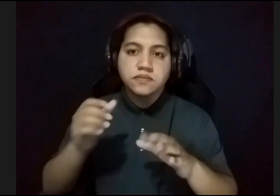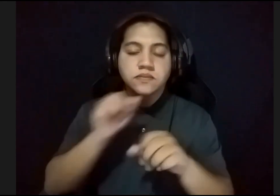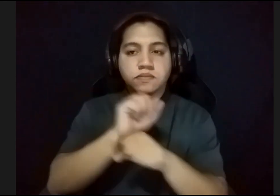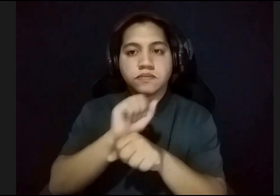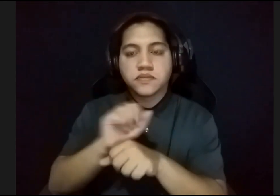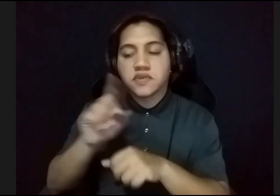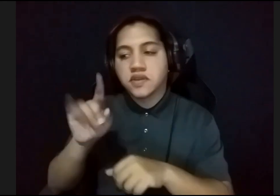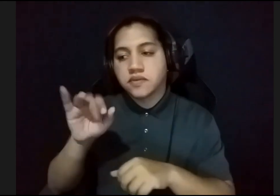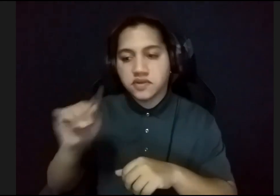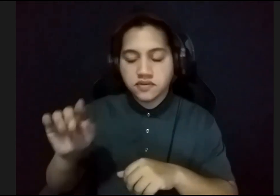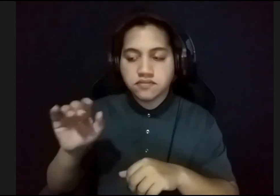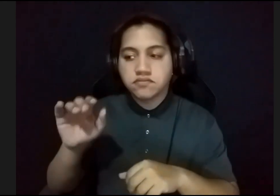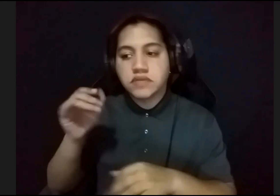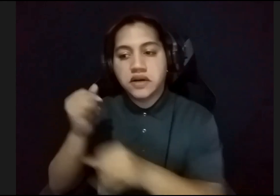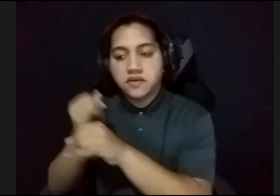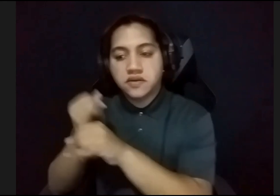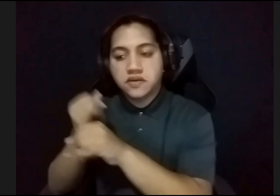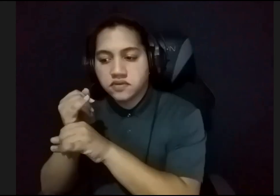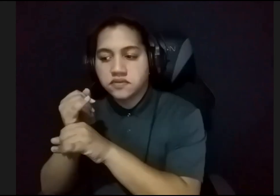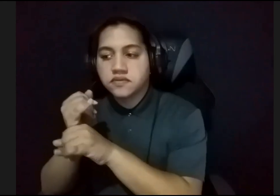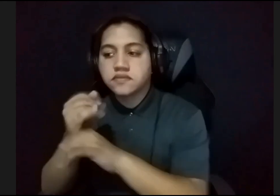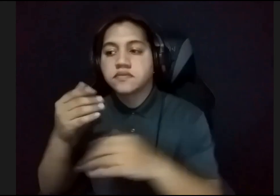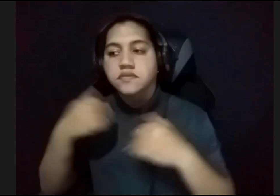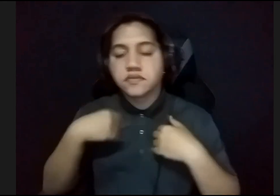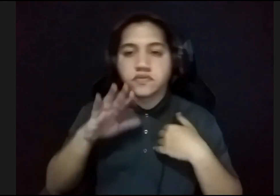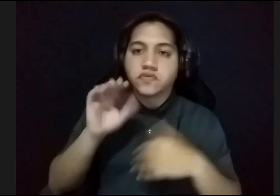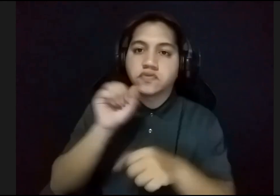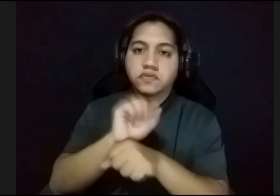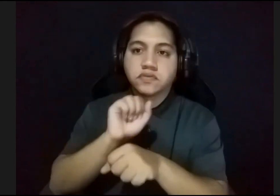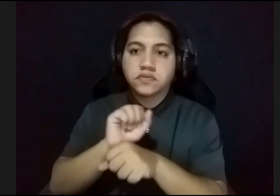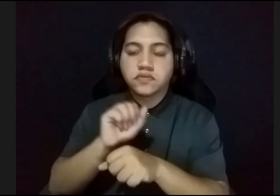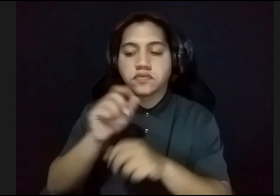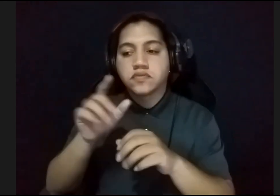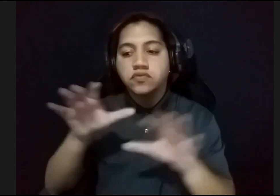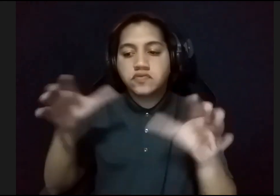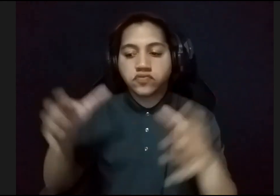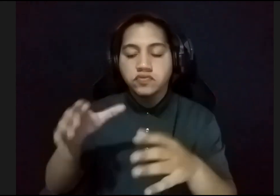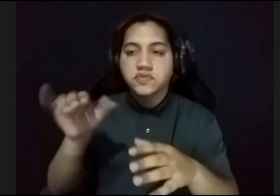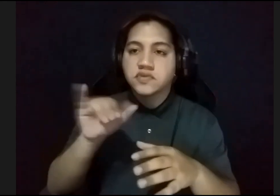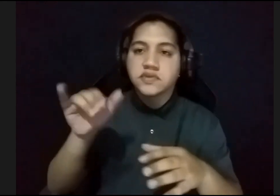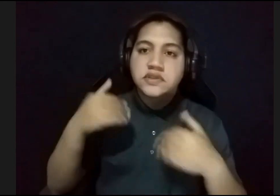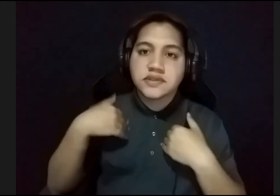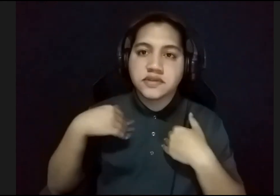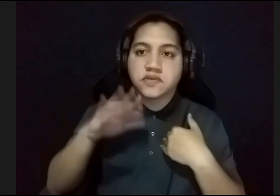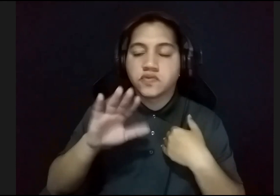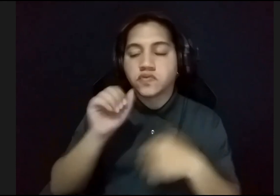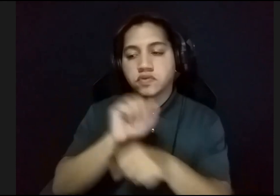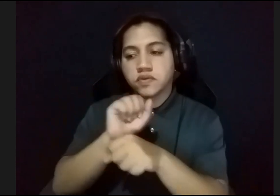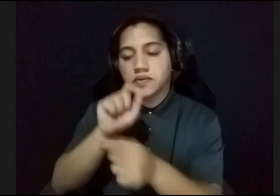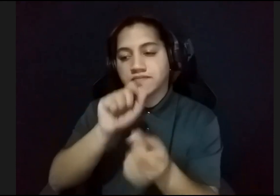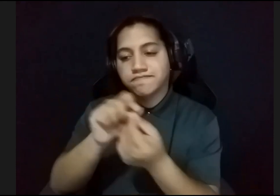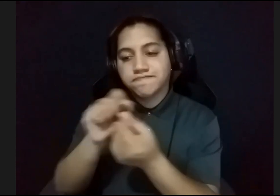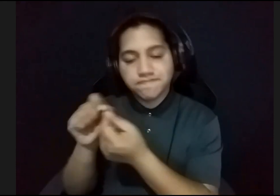como para el Instituto, tenían su trabajo con estas entidades, pero también tenían sus trabajos particulares,